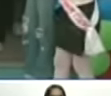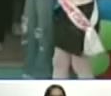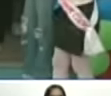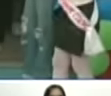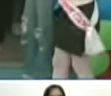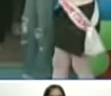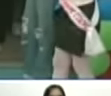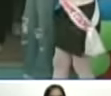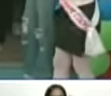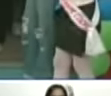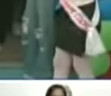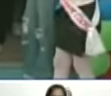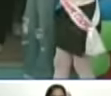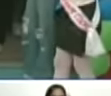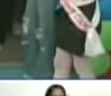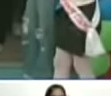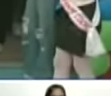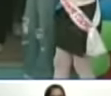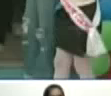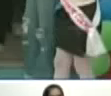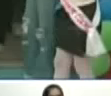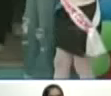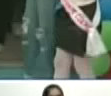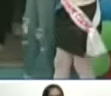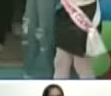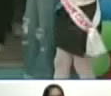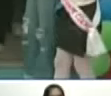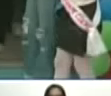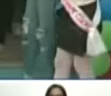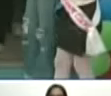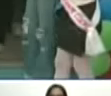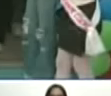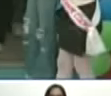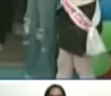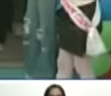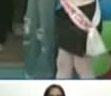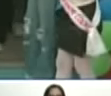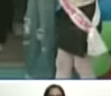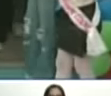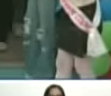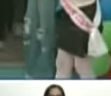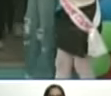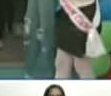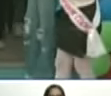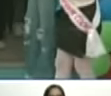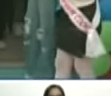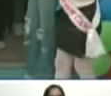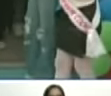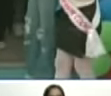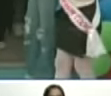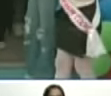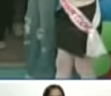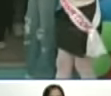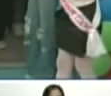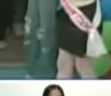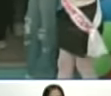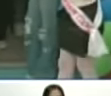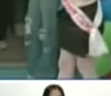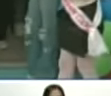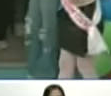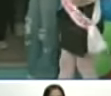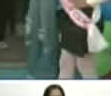y allá está nuestra alcaldesa la almiranta Carmen